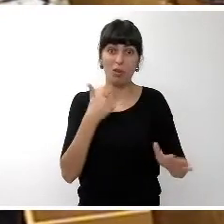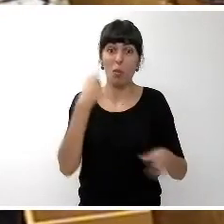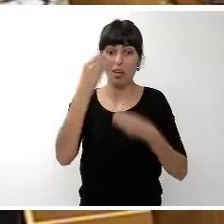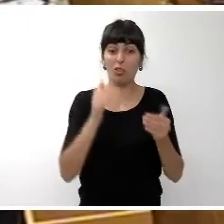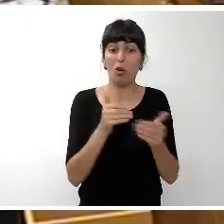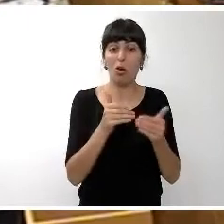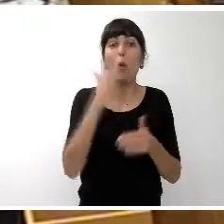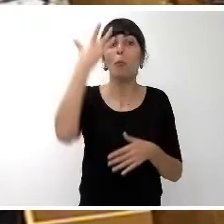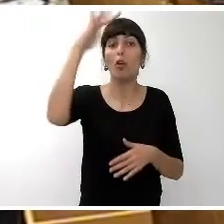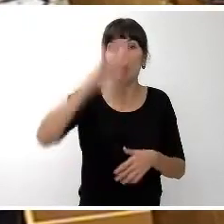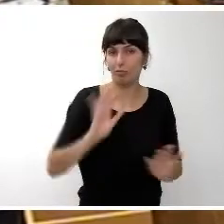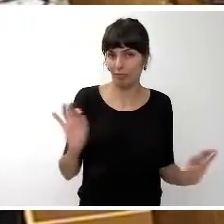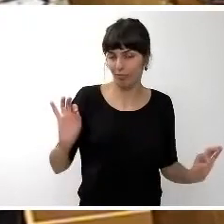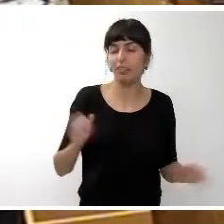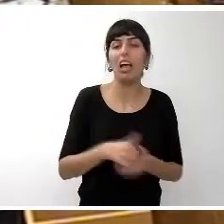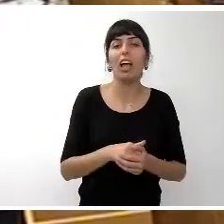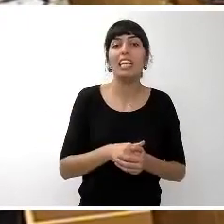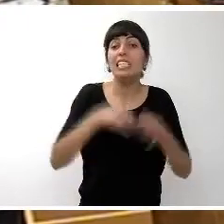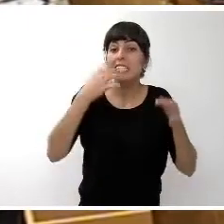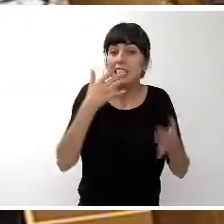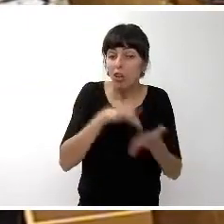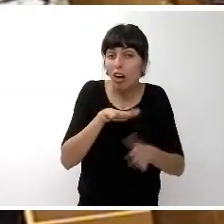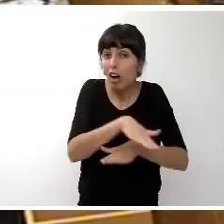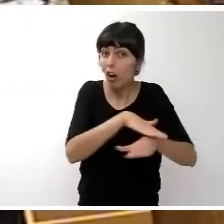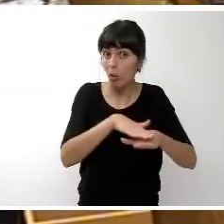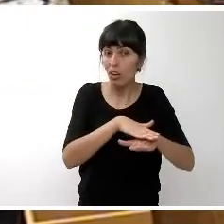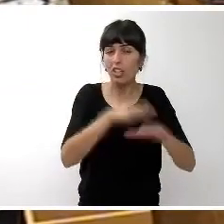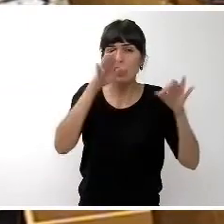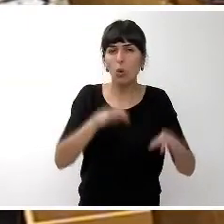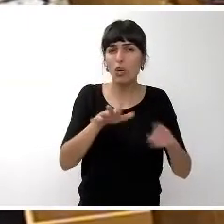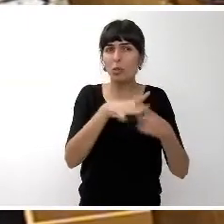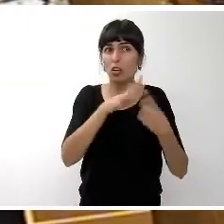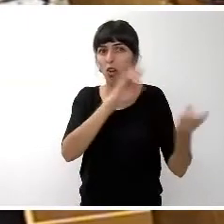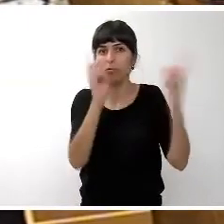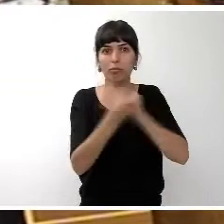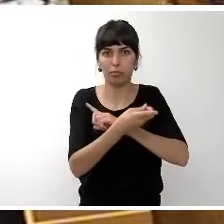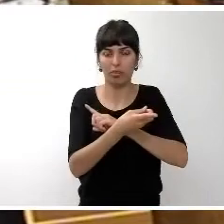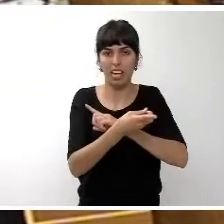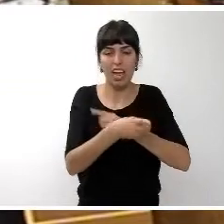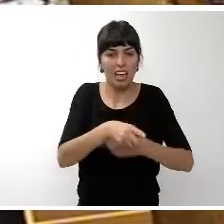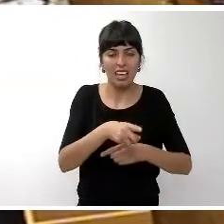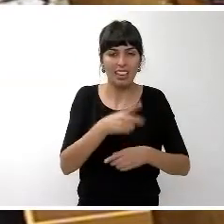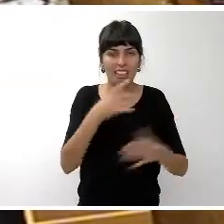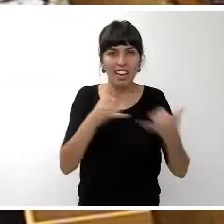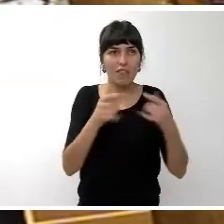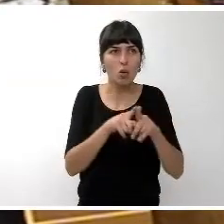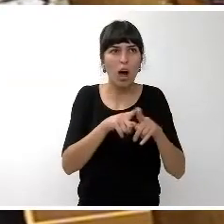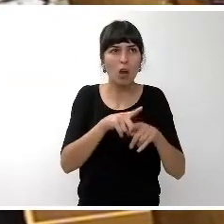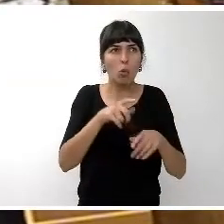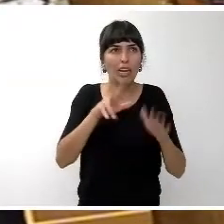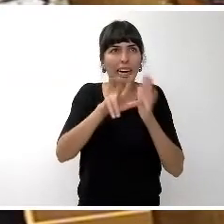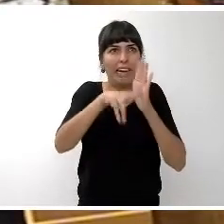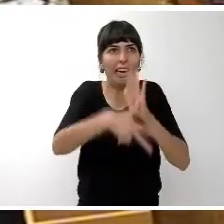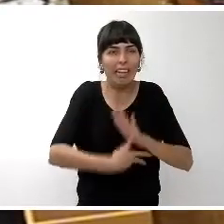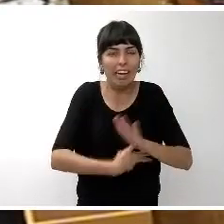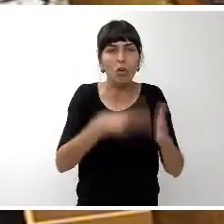pues posiblemente se revertiría la situación por la que Tenerife arrastra un retraso de más de 20 años en el